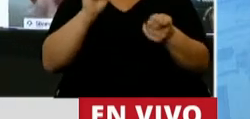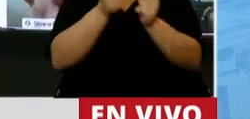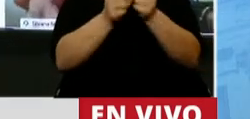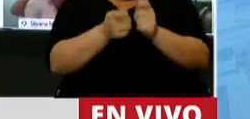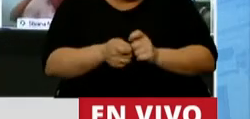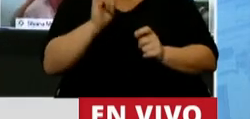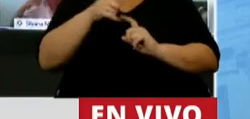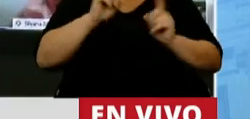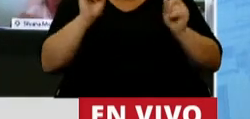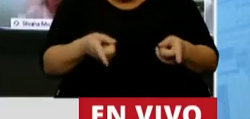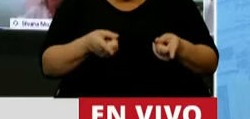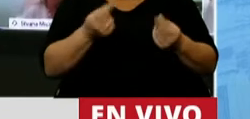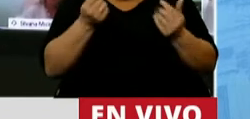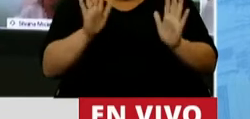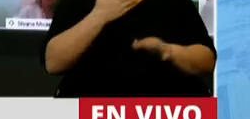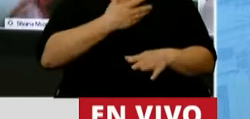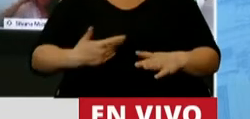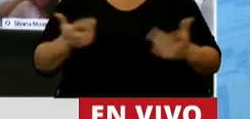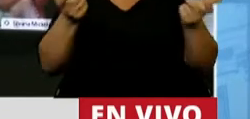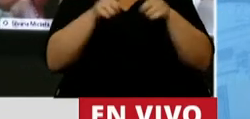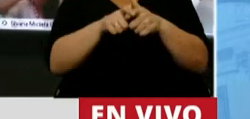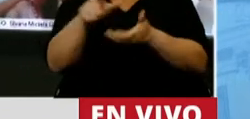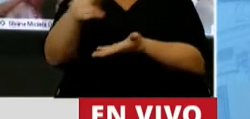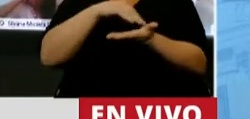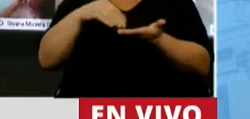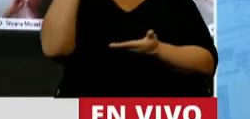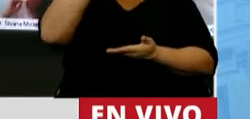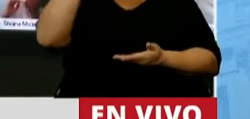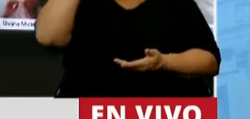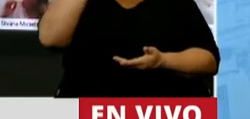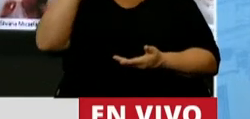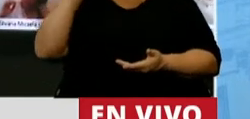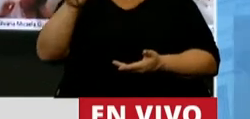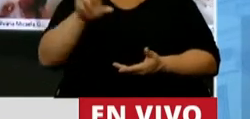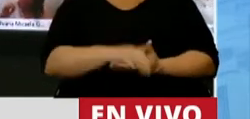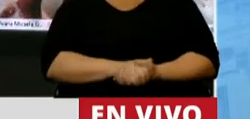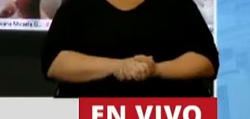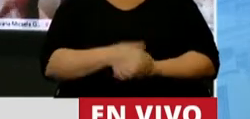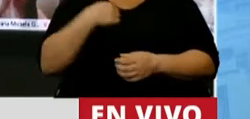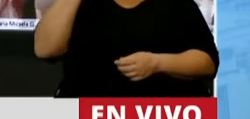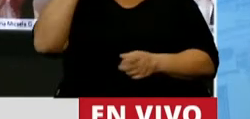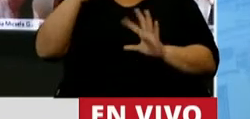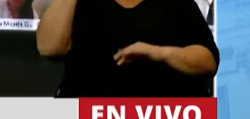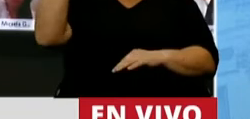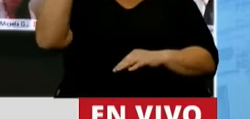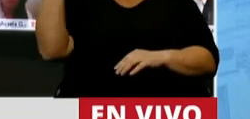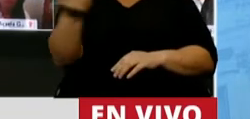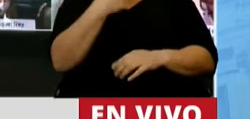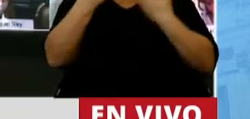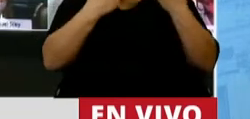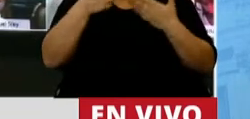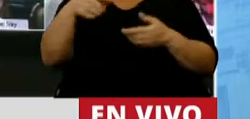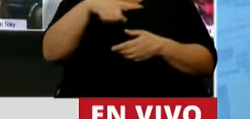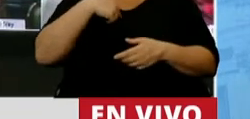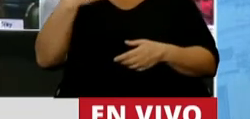modificaciones o no, al Presidente de la Comisión, al diputado Heller. Creo que en los discursos que estamos escuchando tenemos